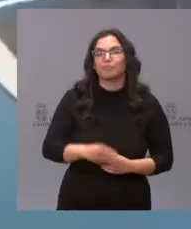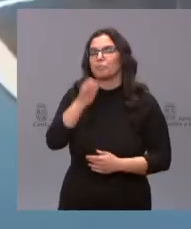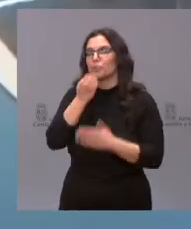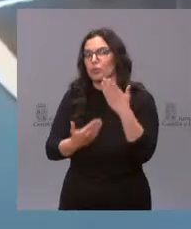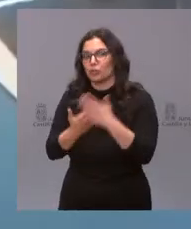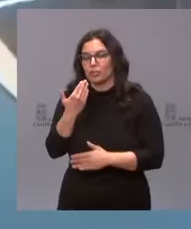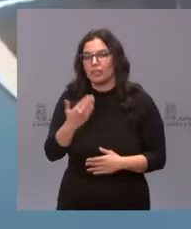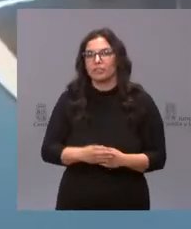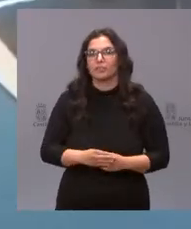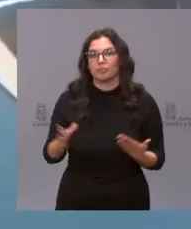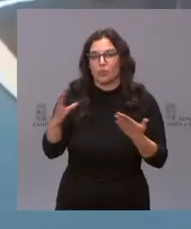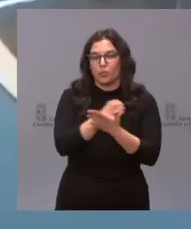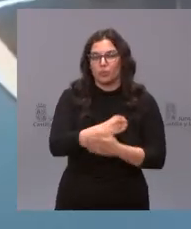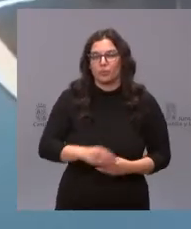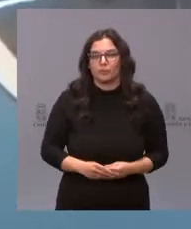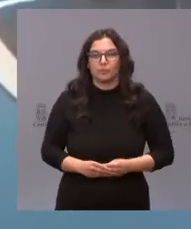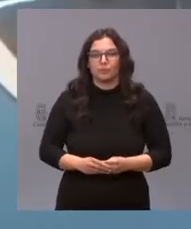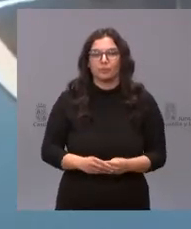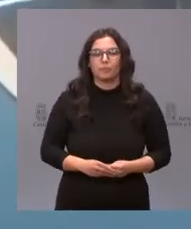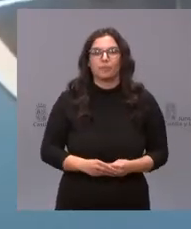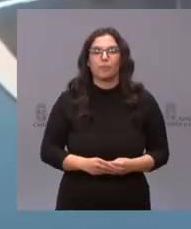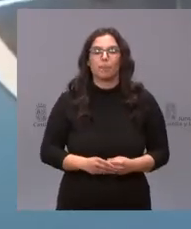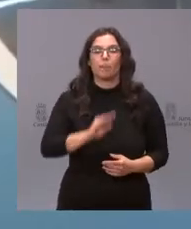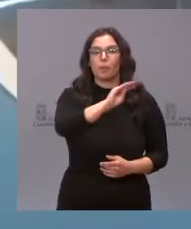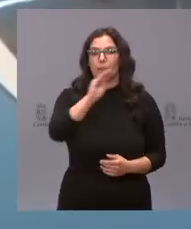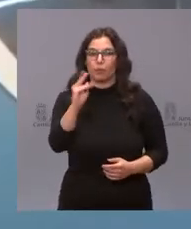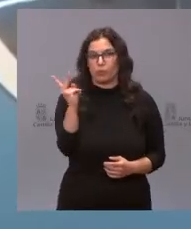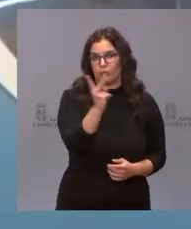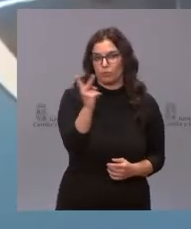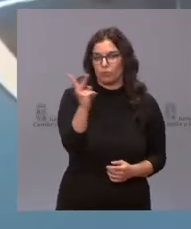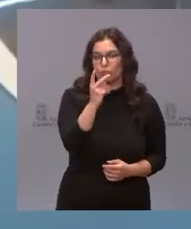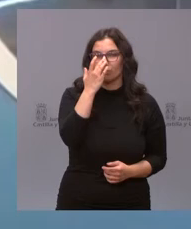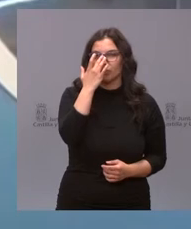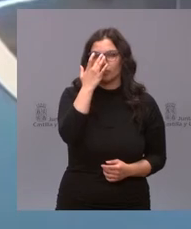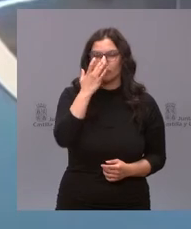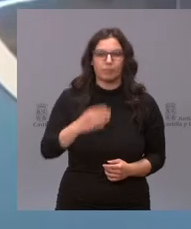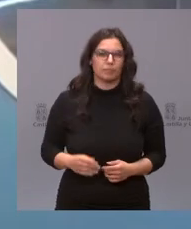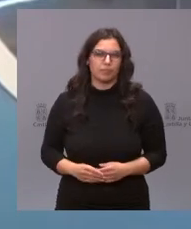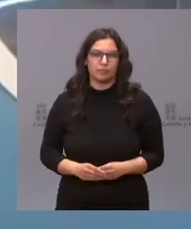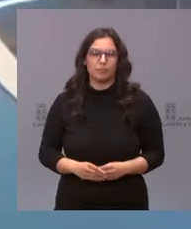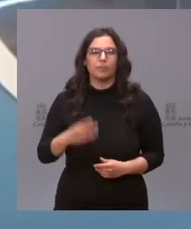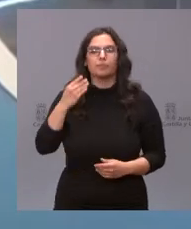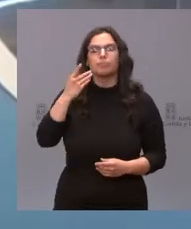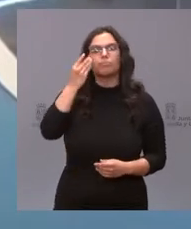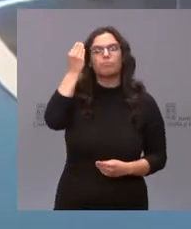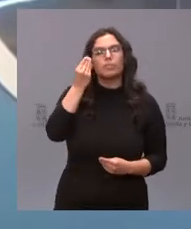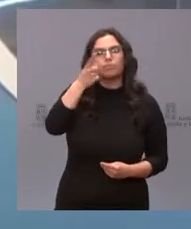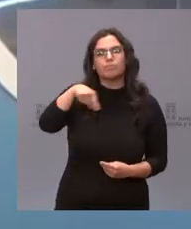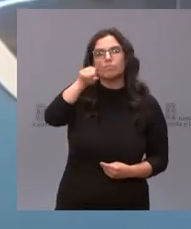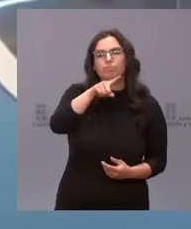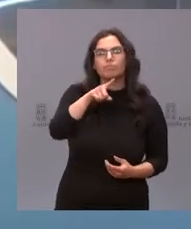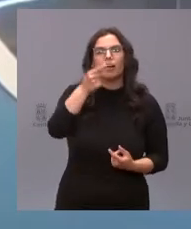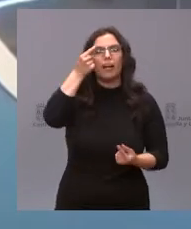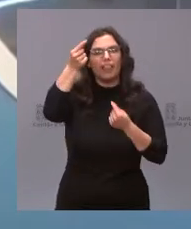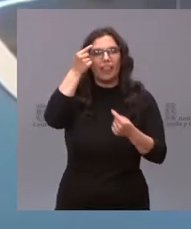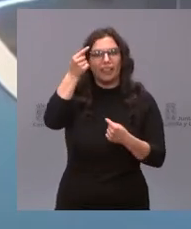días a todos. A los dos le preguntarías a la Limón si nos pueden hacer una valoración de los datos